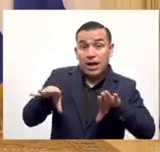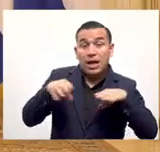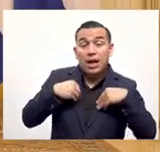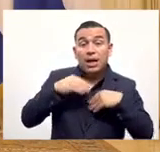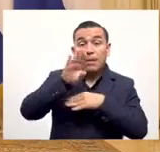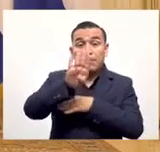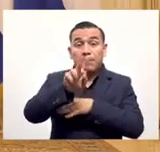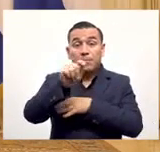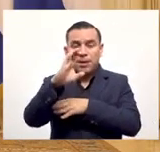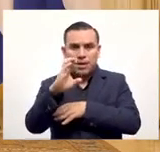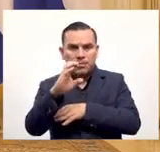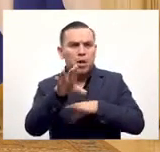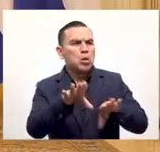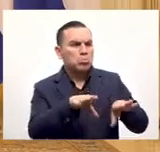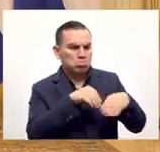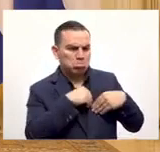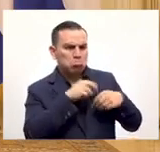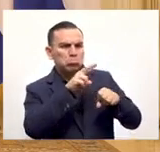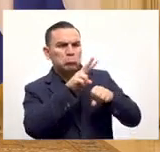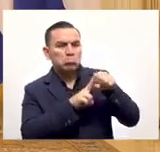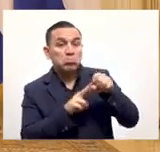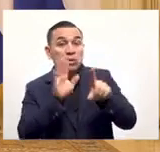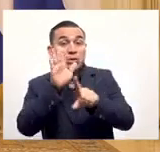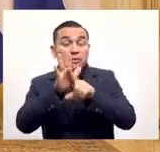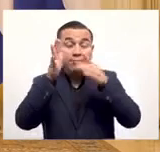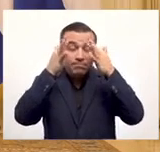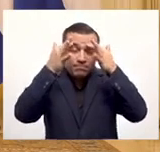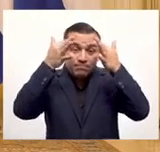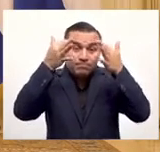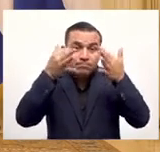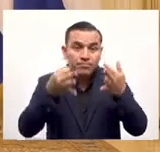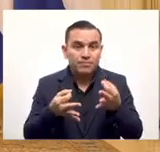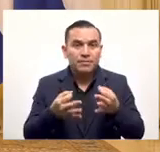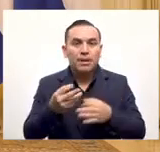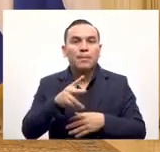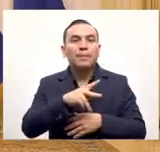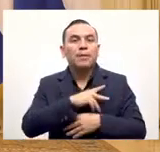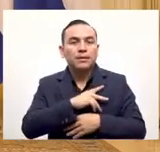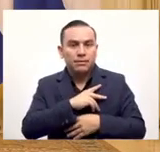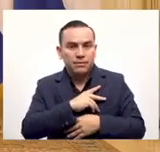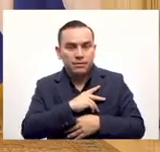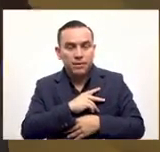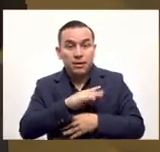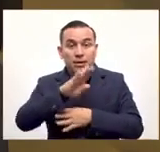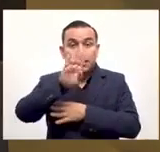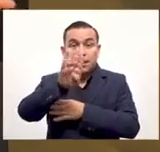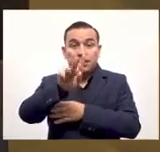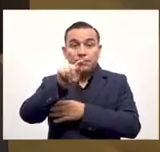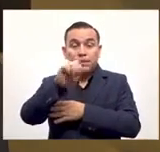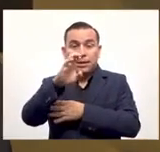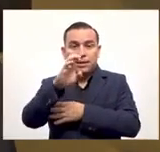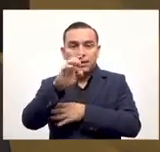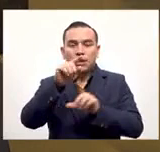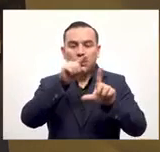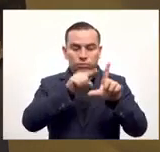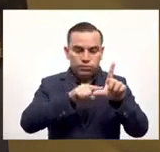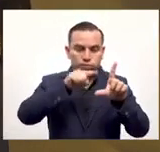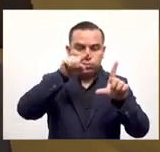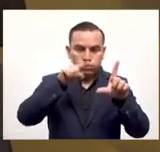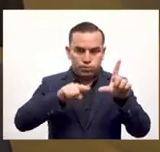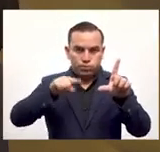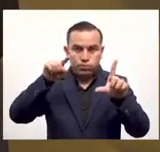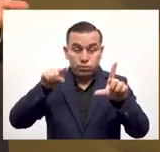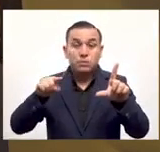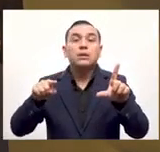los bitcoins pero recibir dólares si así lo desea ahora si alguien quiere recibir bitcoin lo puede recibir ¿que el bitcoin fluctúa en el